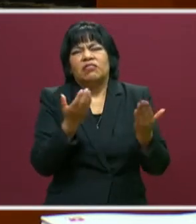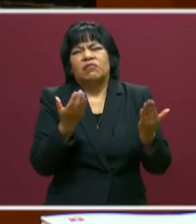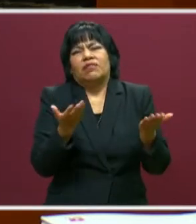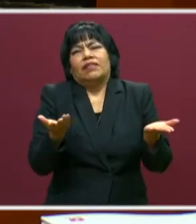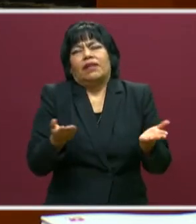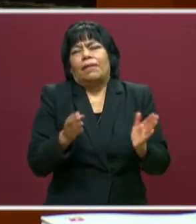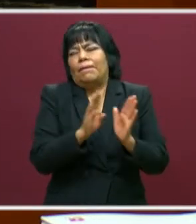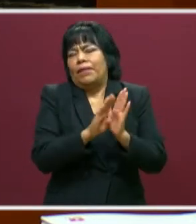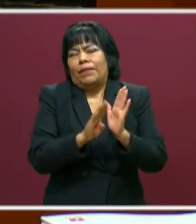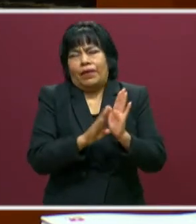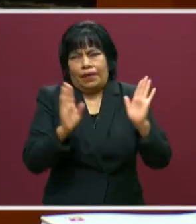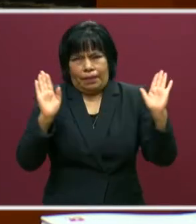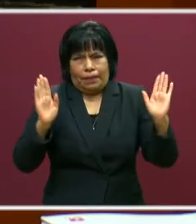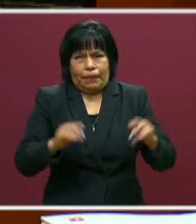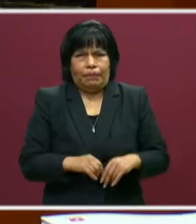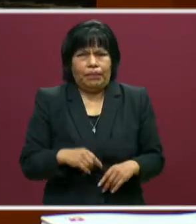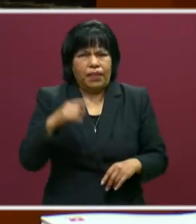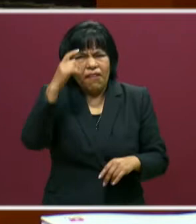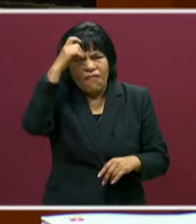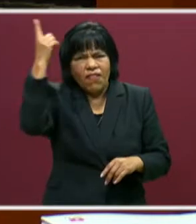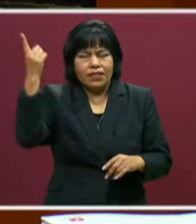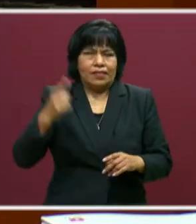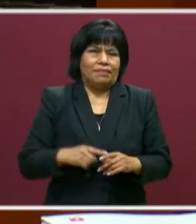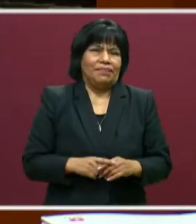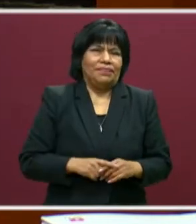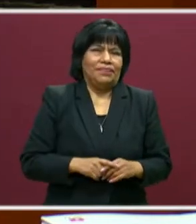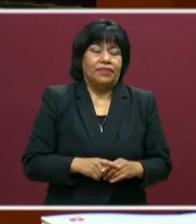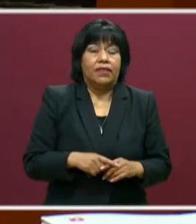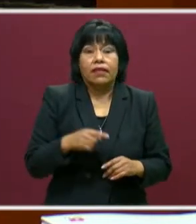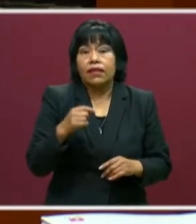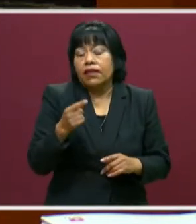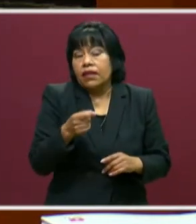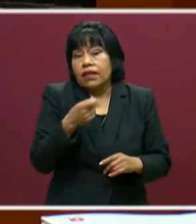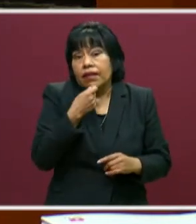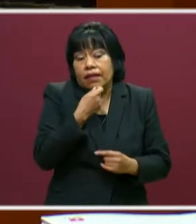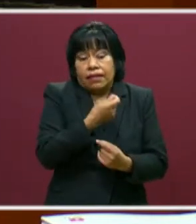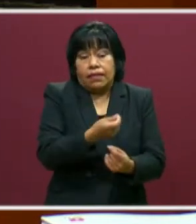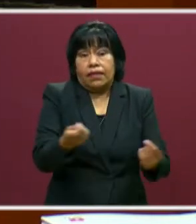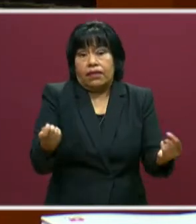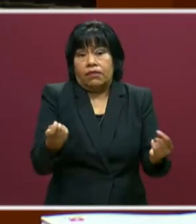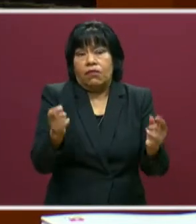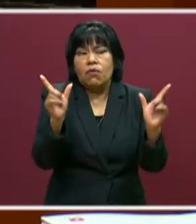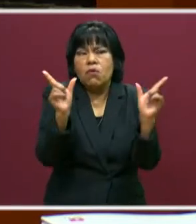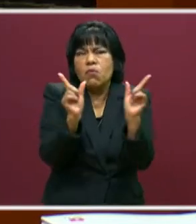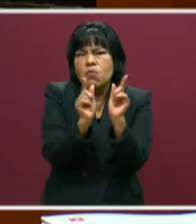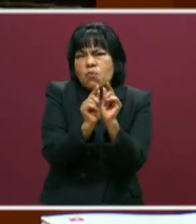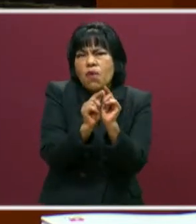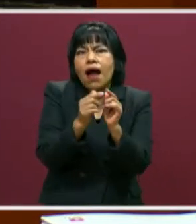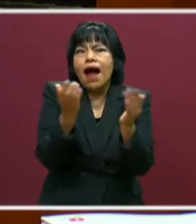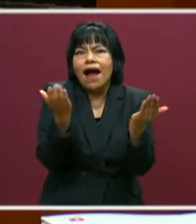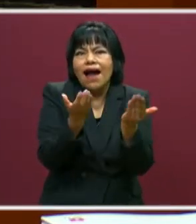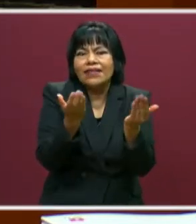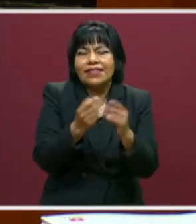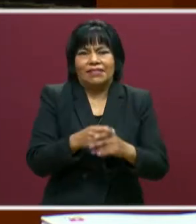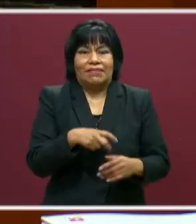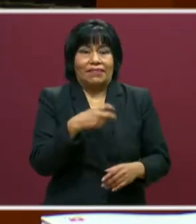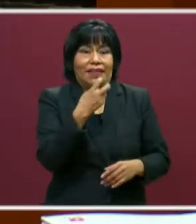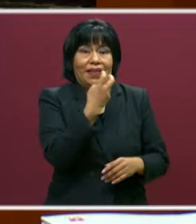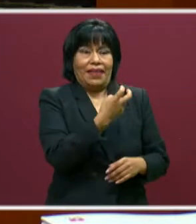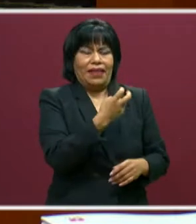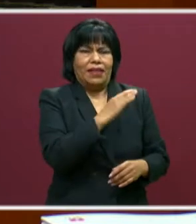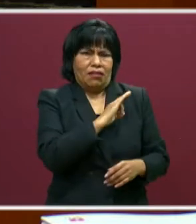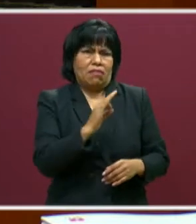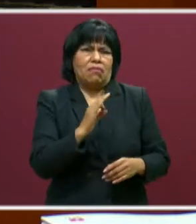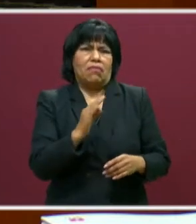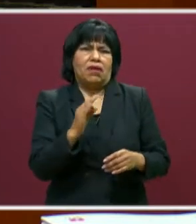Un ejemplo muy sencillo. A ver, si al niño le voy a dejar hacer un resumen. Pues ese resumen lo puede